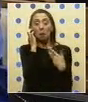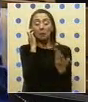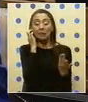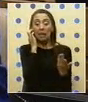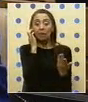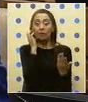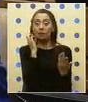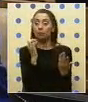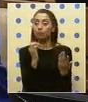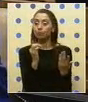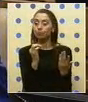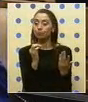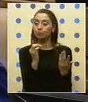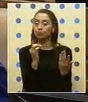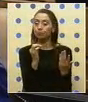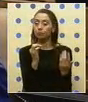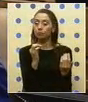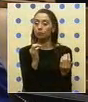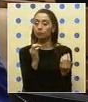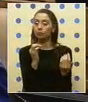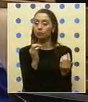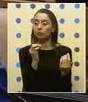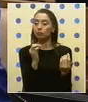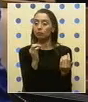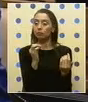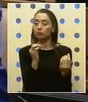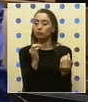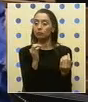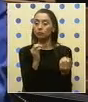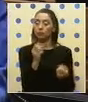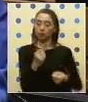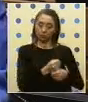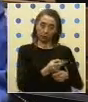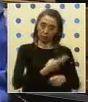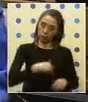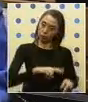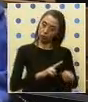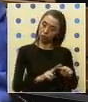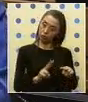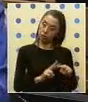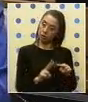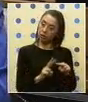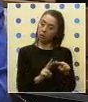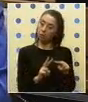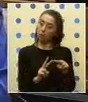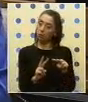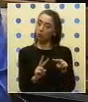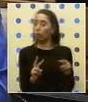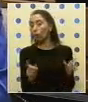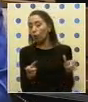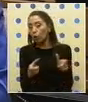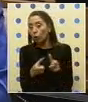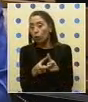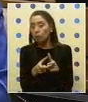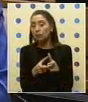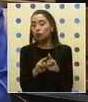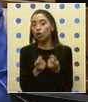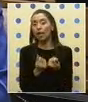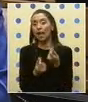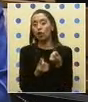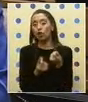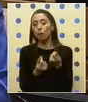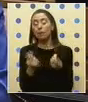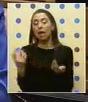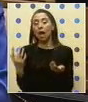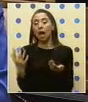Desgraciadamente, a través del trabajo que hicimos en la Comisión de Economía y